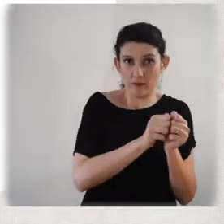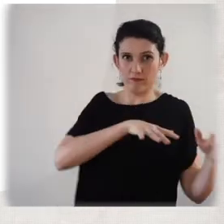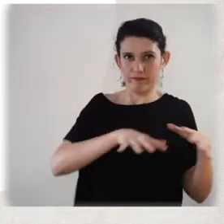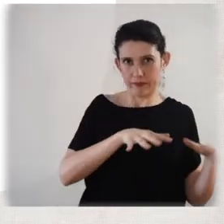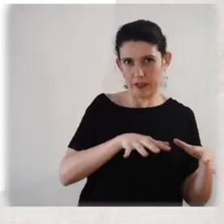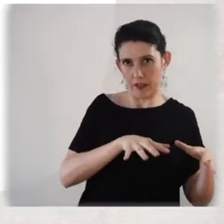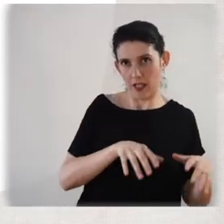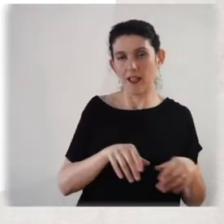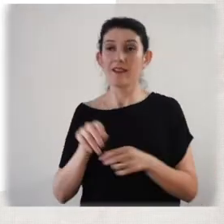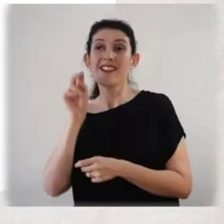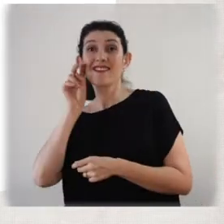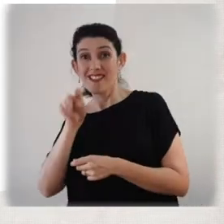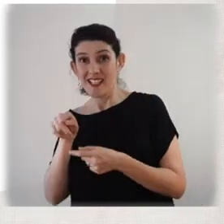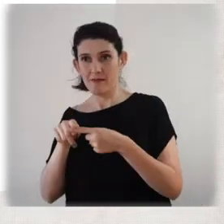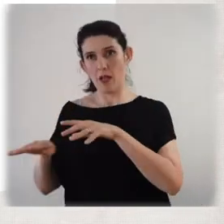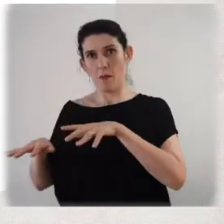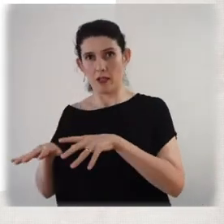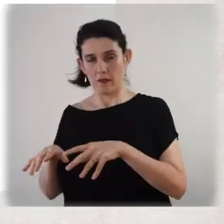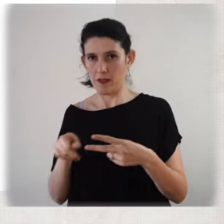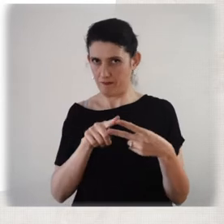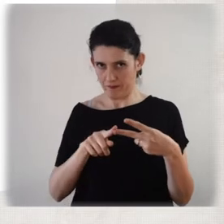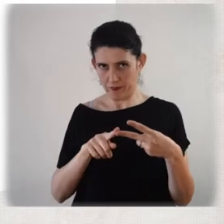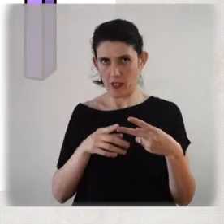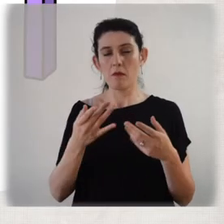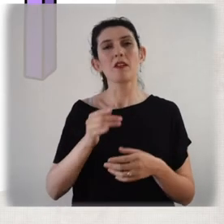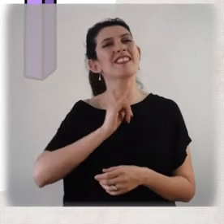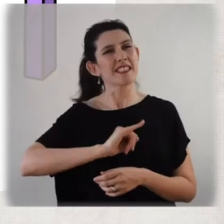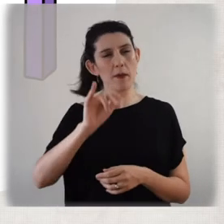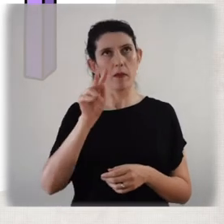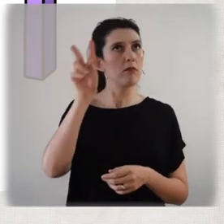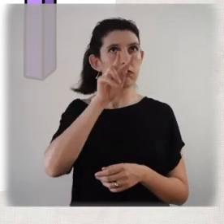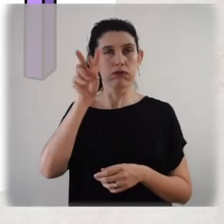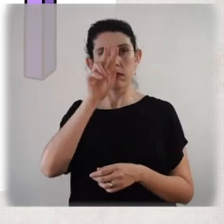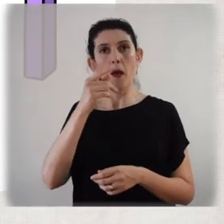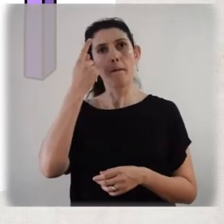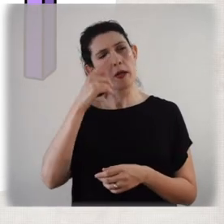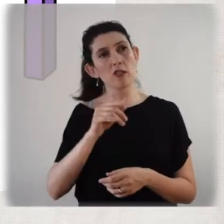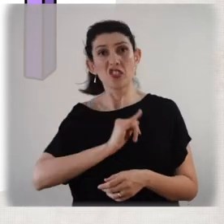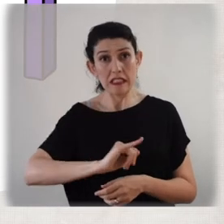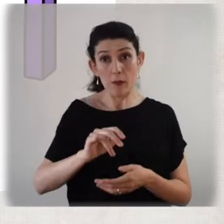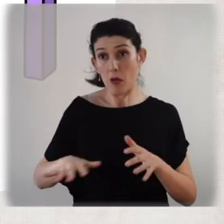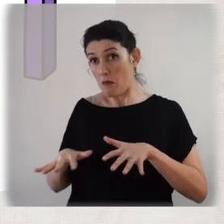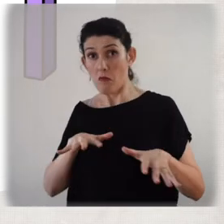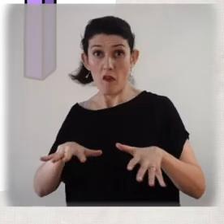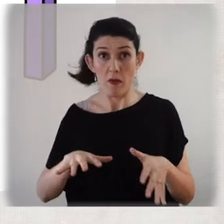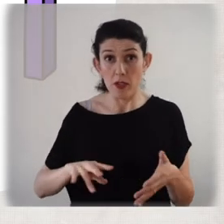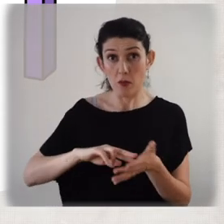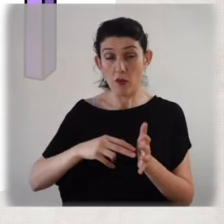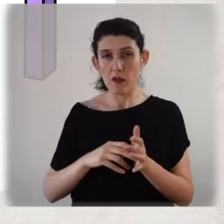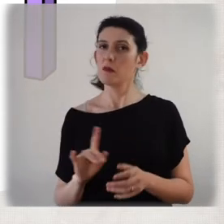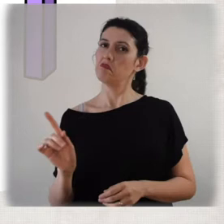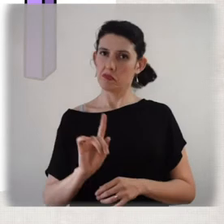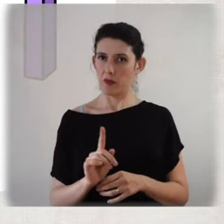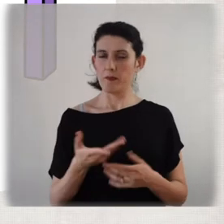había constante movimiento o inquietud que les causara problemas. Estos especialistas siguieron observando y cada cierto tiempo hacían